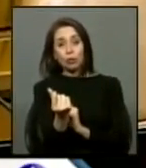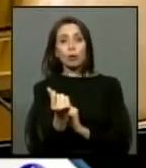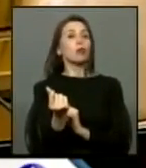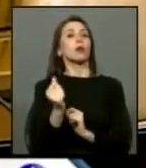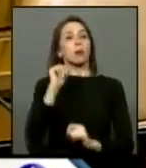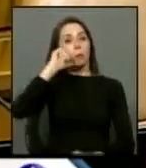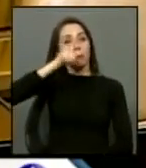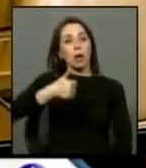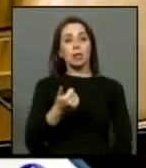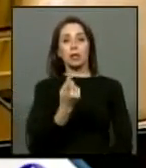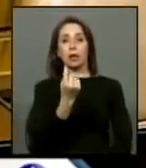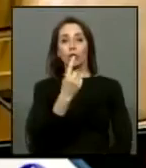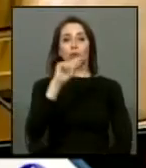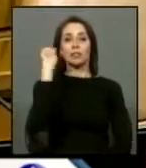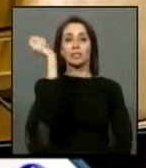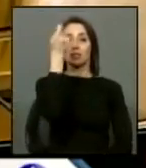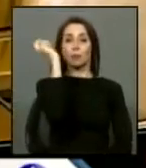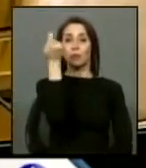11 de septiembre